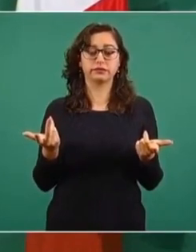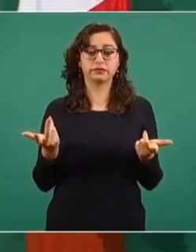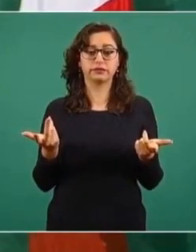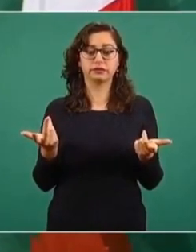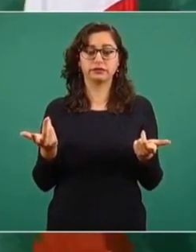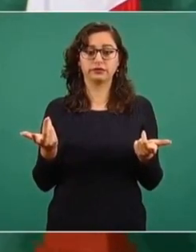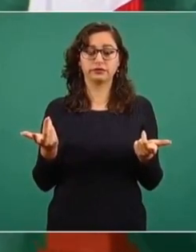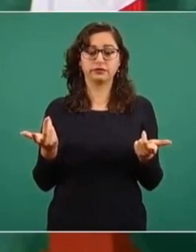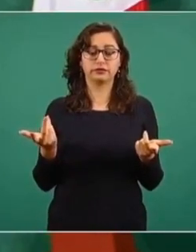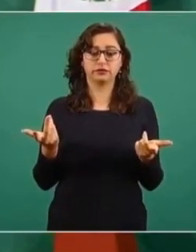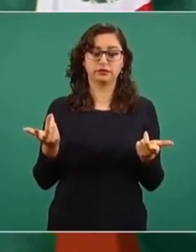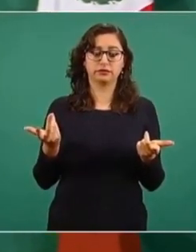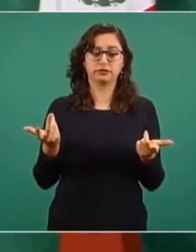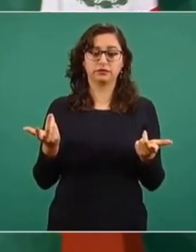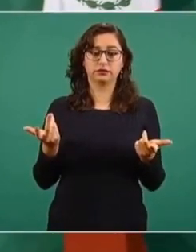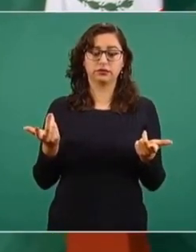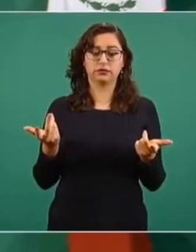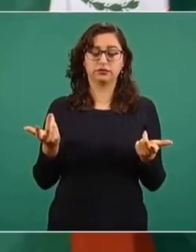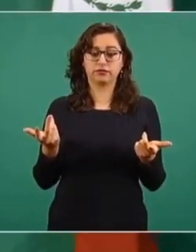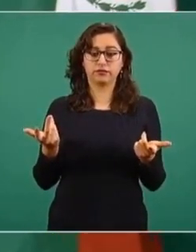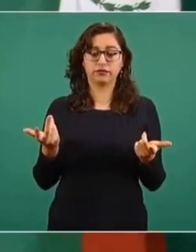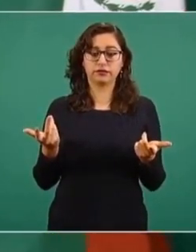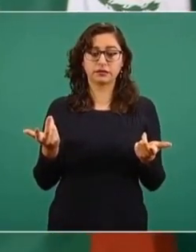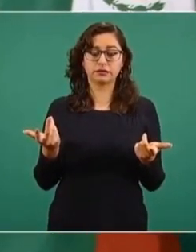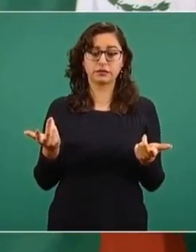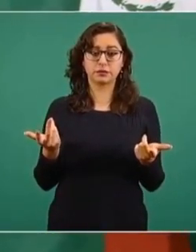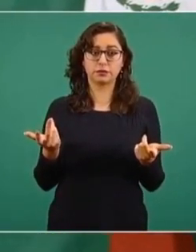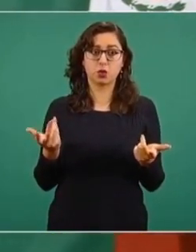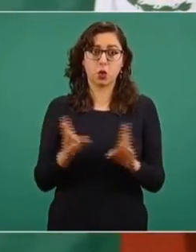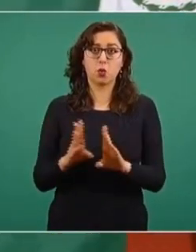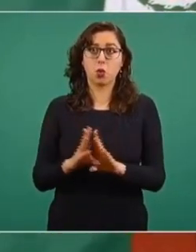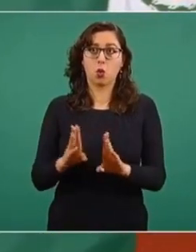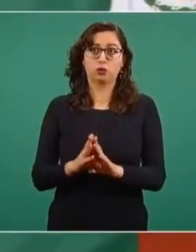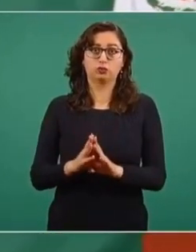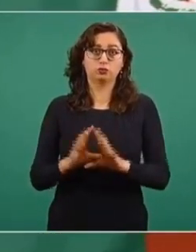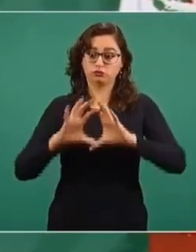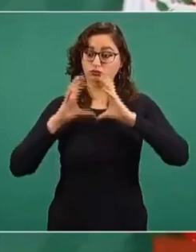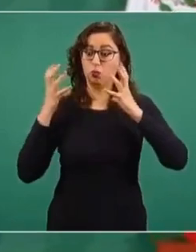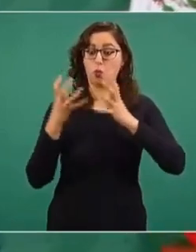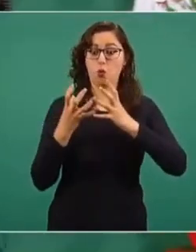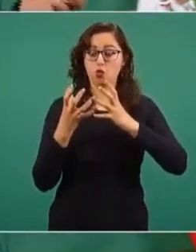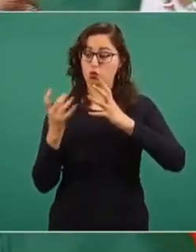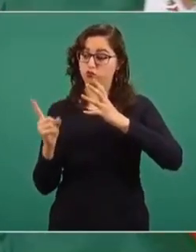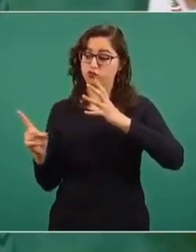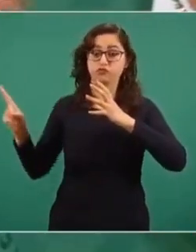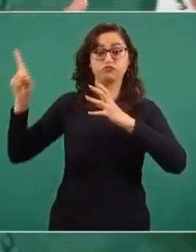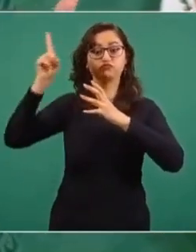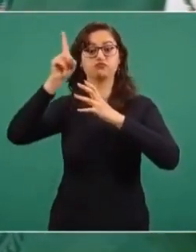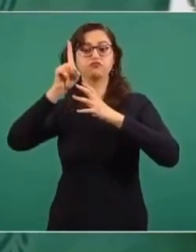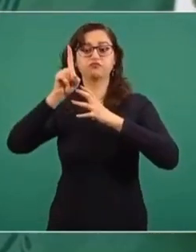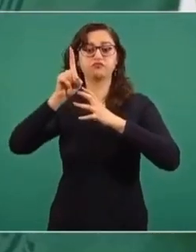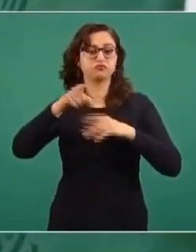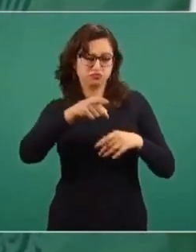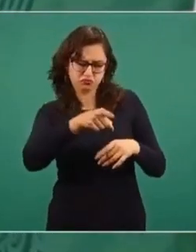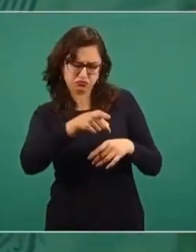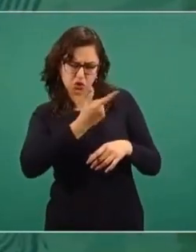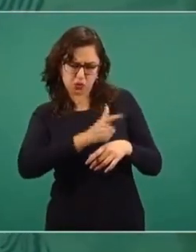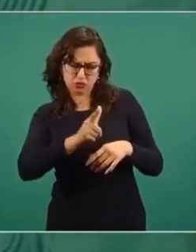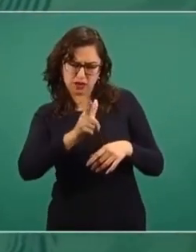institución mundial, por sus alcances, de la censura.